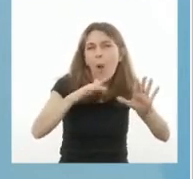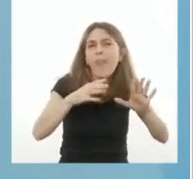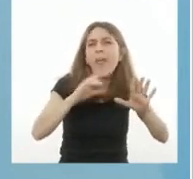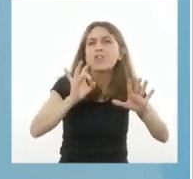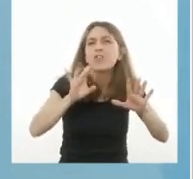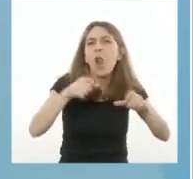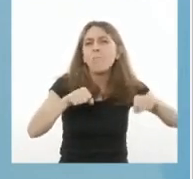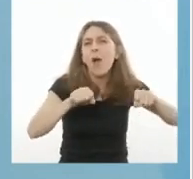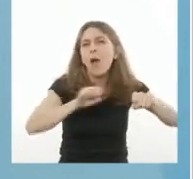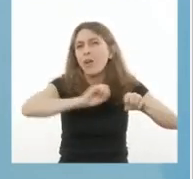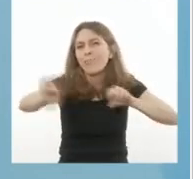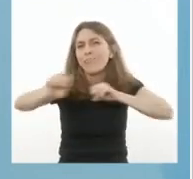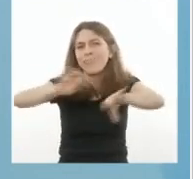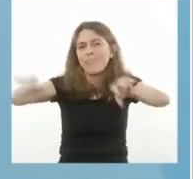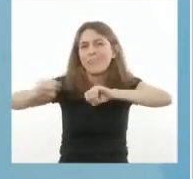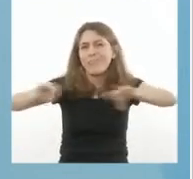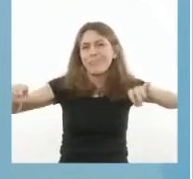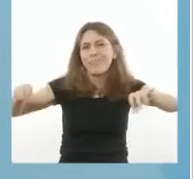domicilio durante el día.